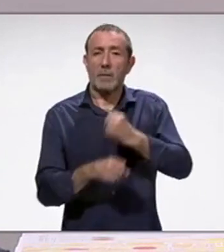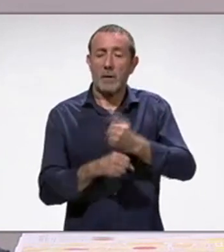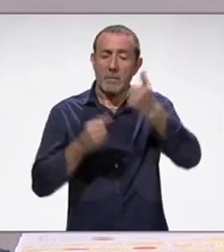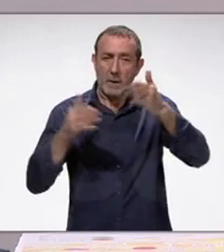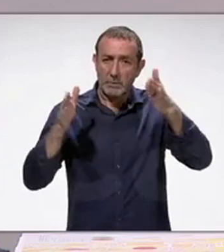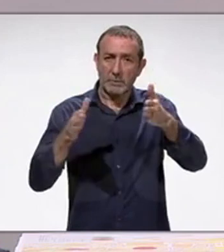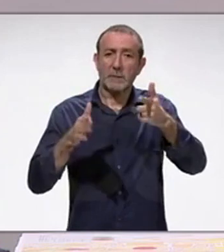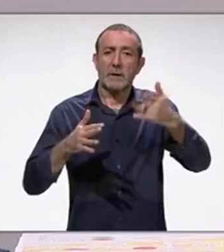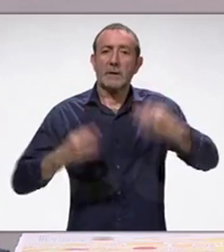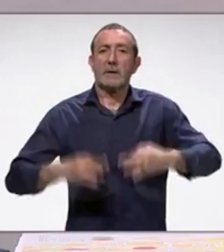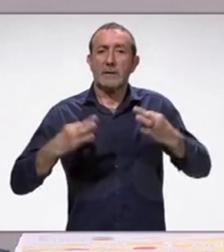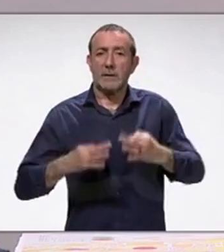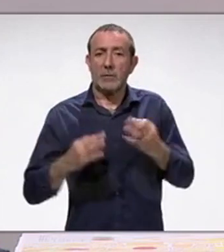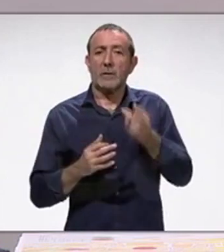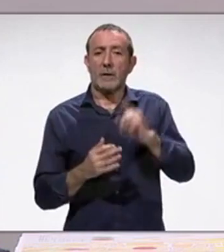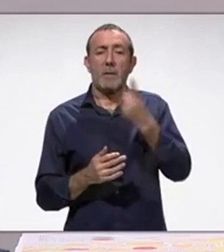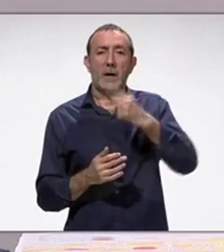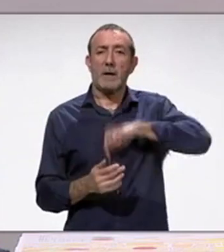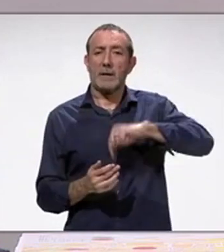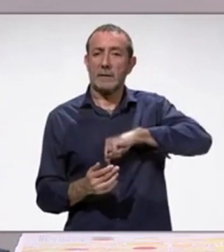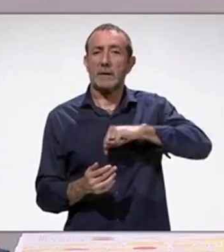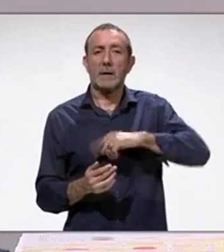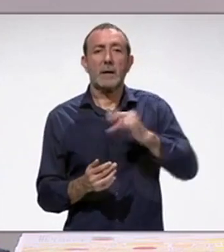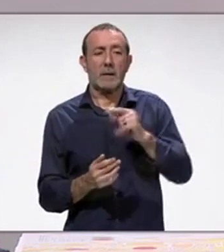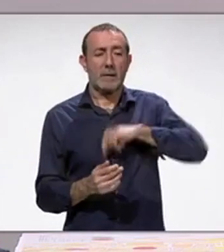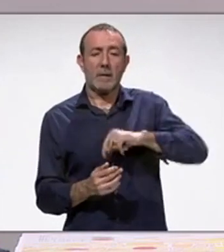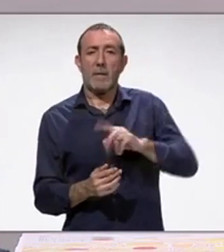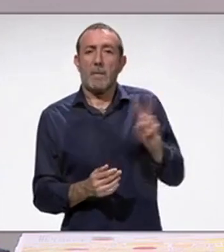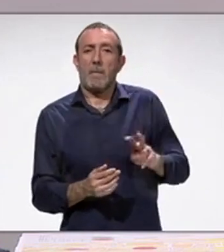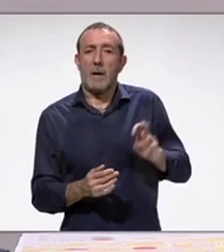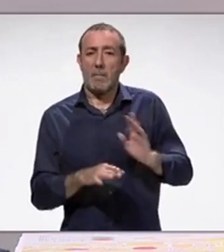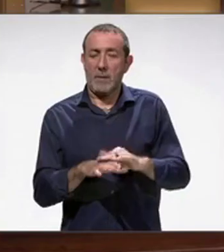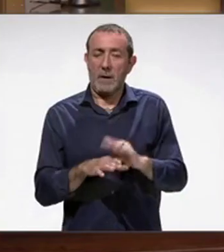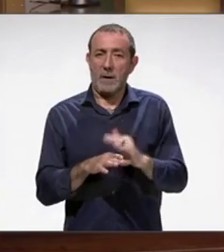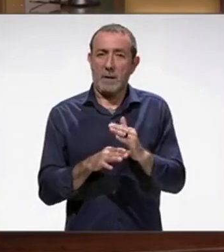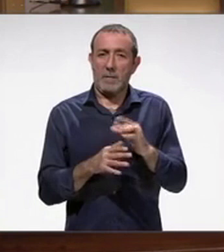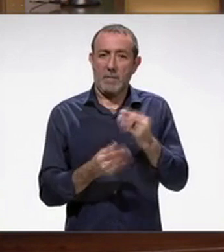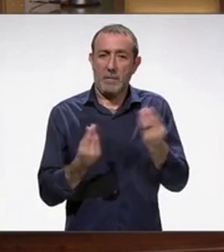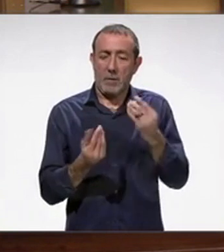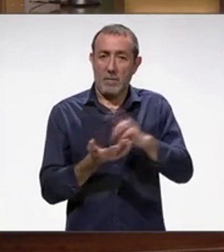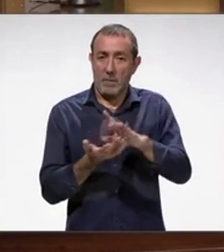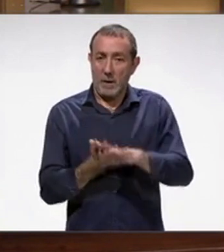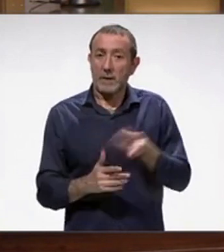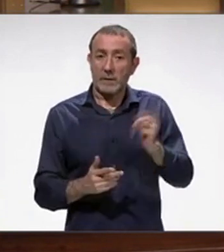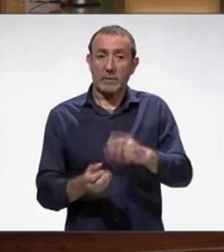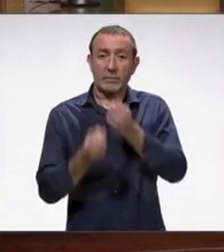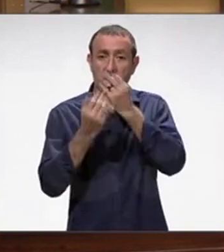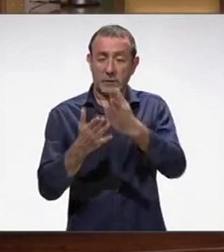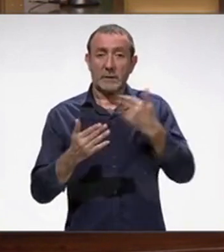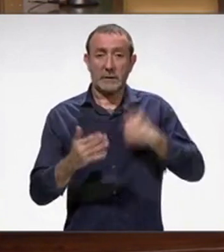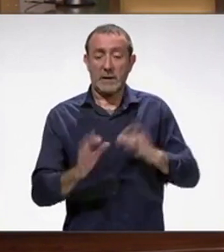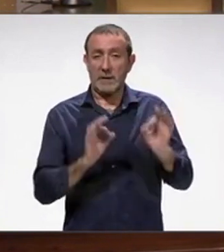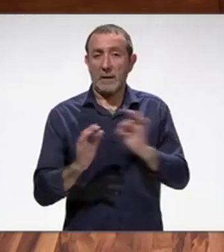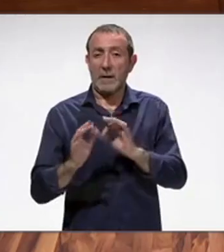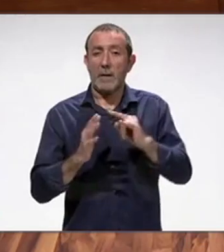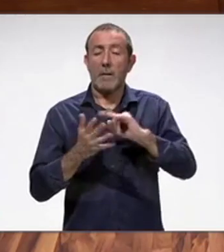y con una mayor sensación de ser útil a la ciudad de Málaga. Además, se ha anunciado que ya está en fase